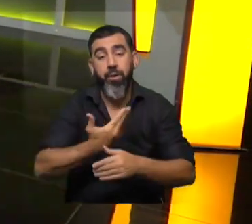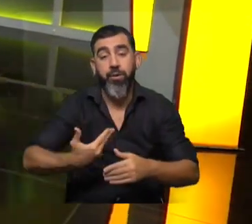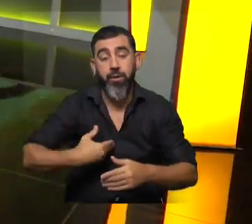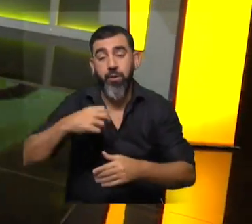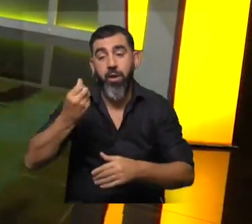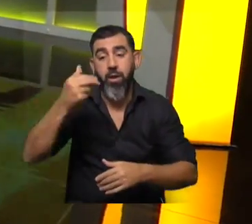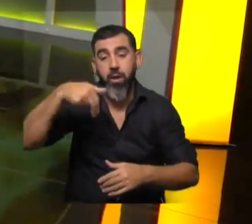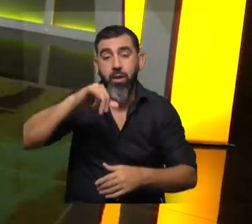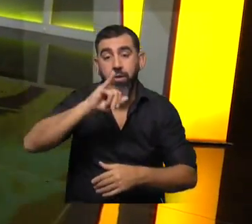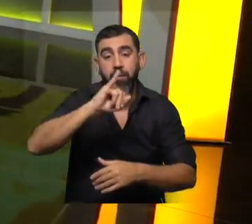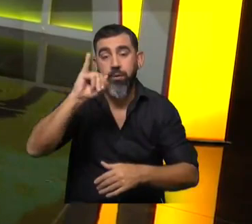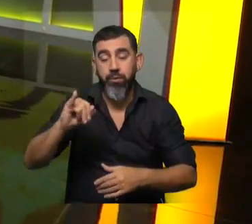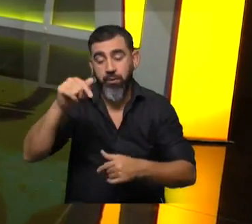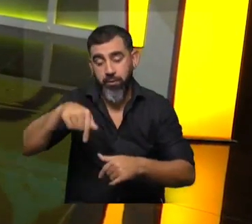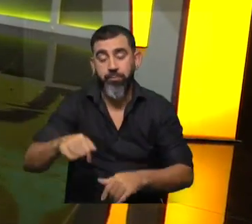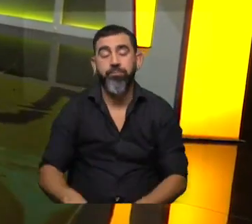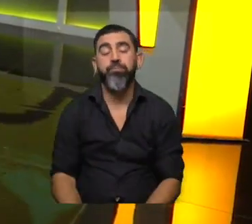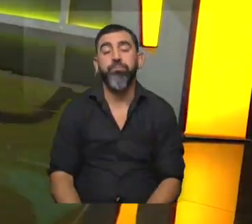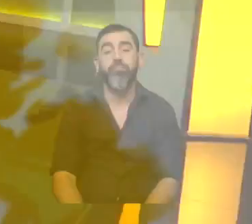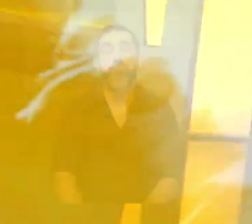ANI, Flavio Callafa, aquí en Estudio.